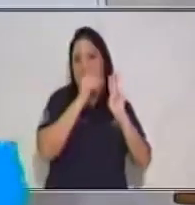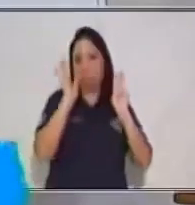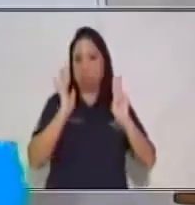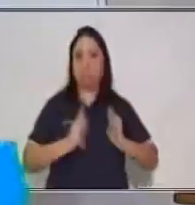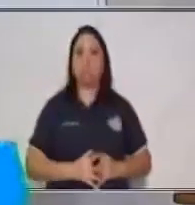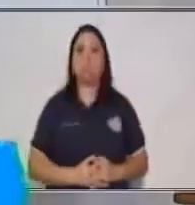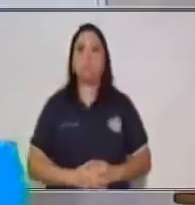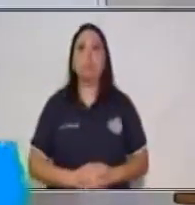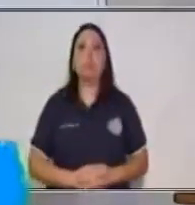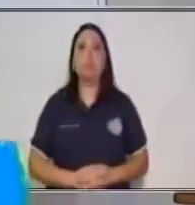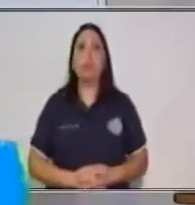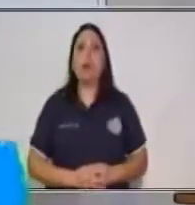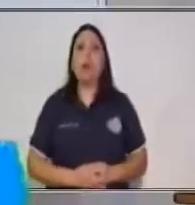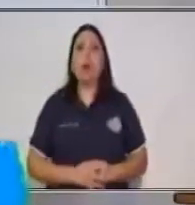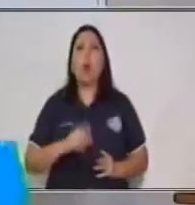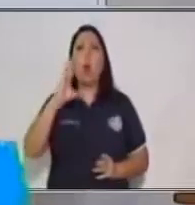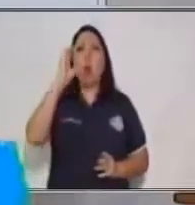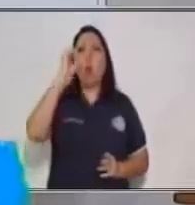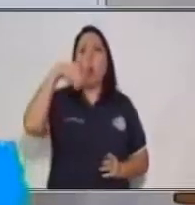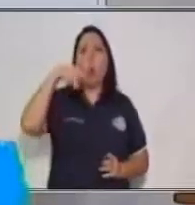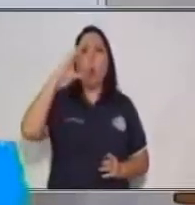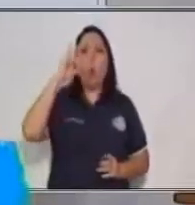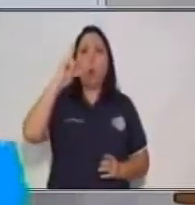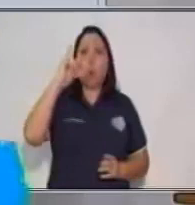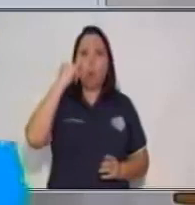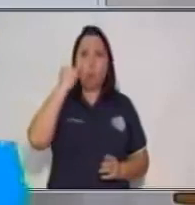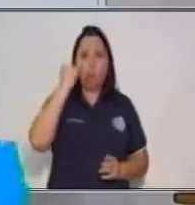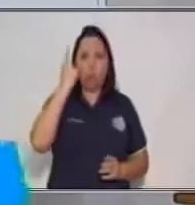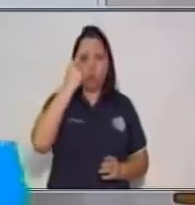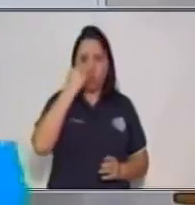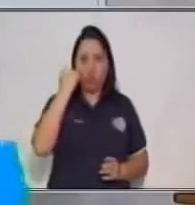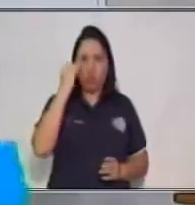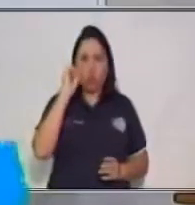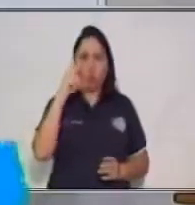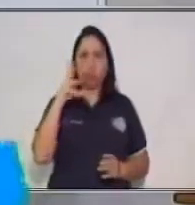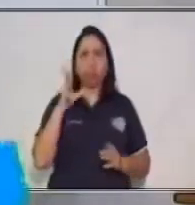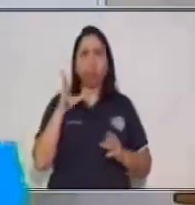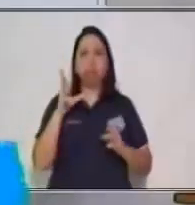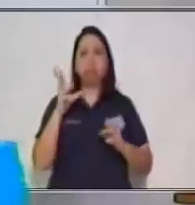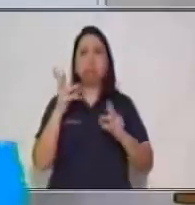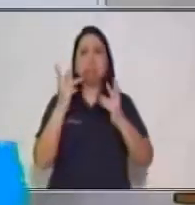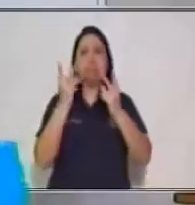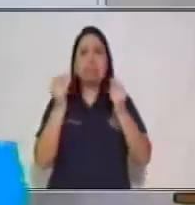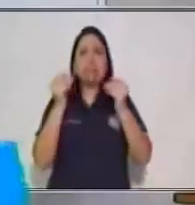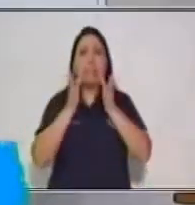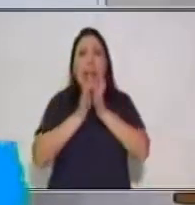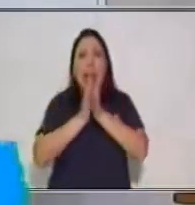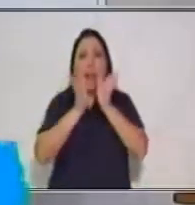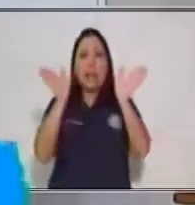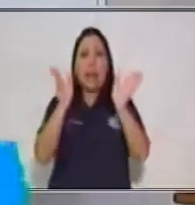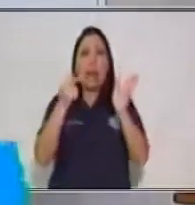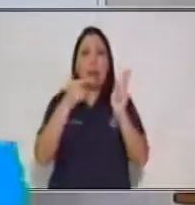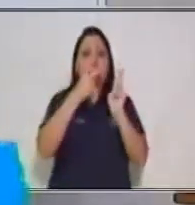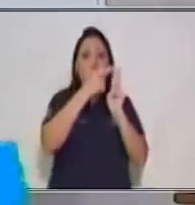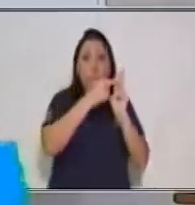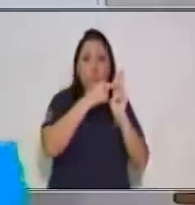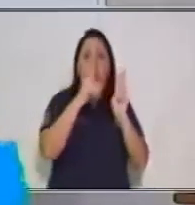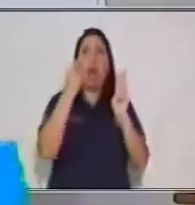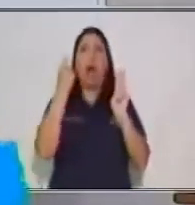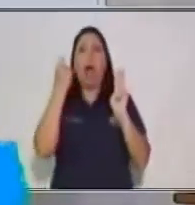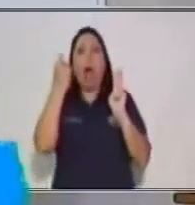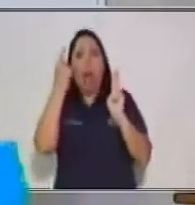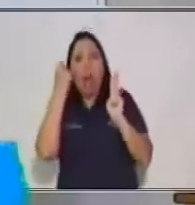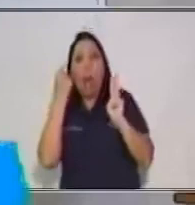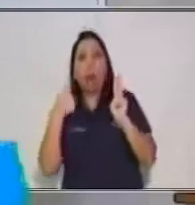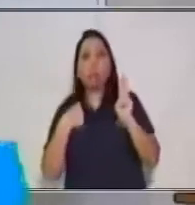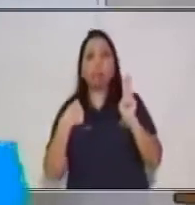no de cada tema, pero sí conclusiones generales. ¿Qué aprendiste? ¿Qué dudas te